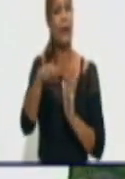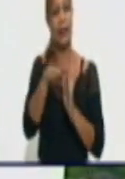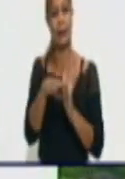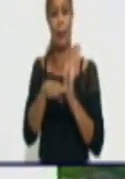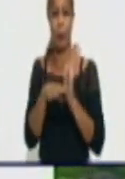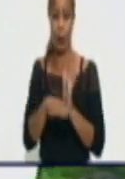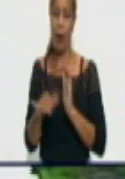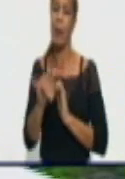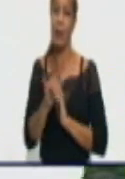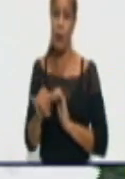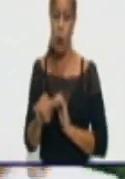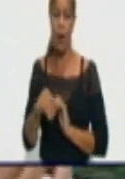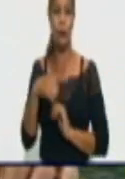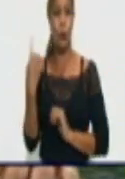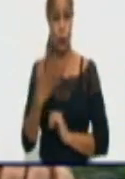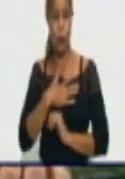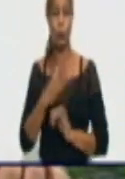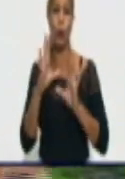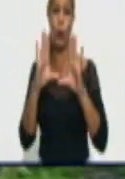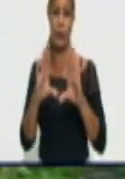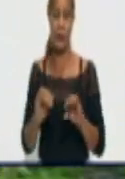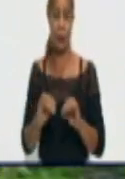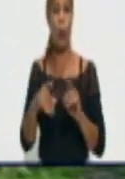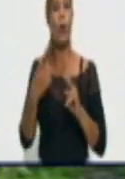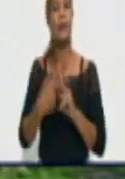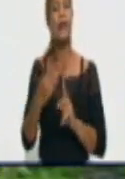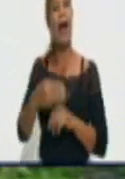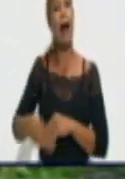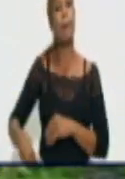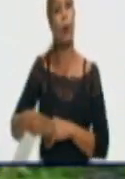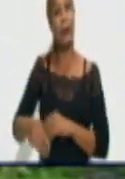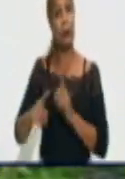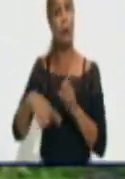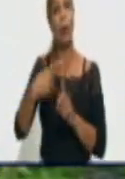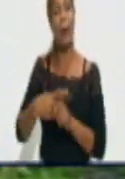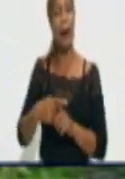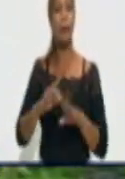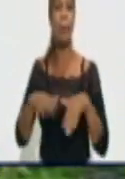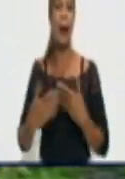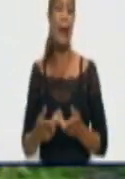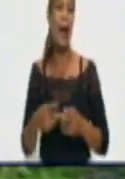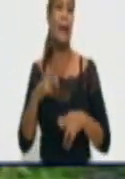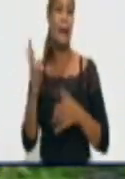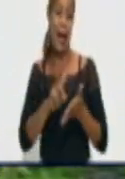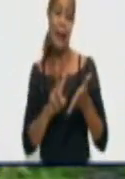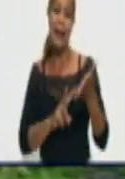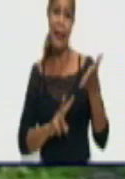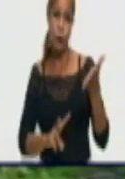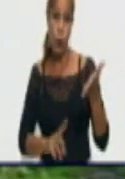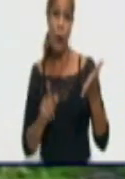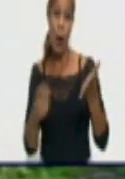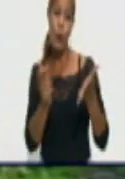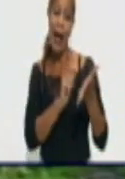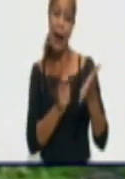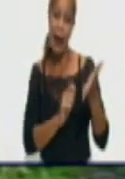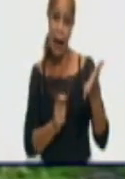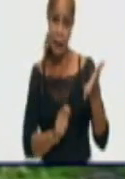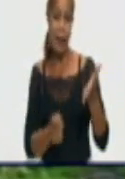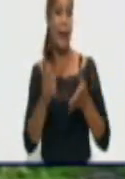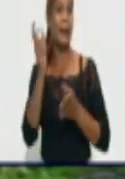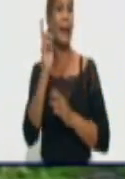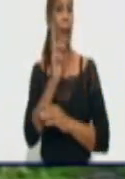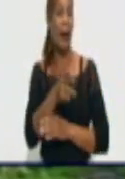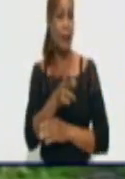lo digamos. Y aprovecho, además, para darle lectura a la carta que envía, a nombre